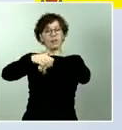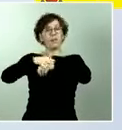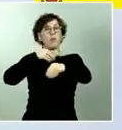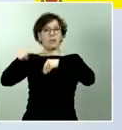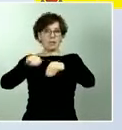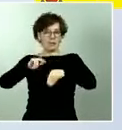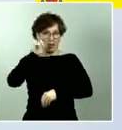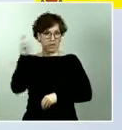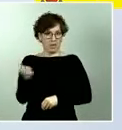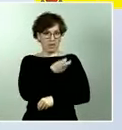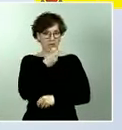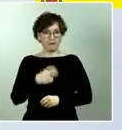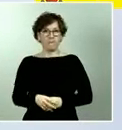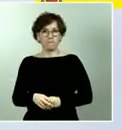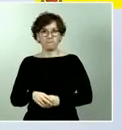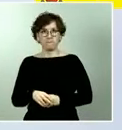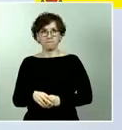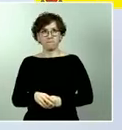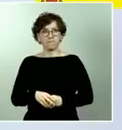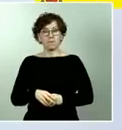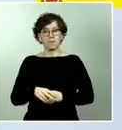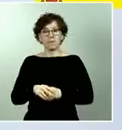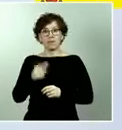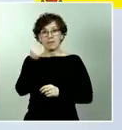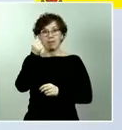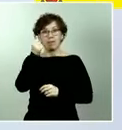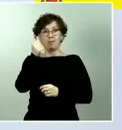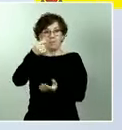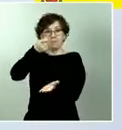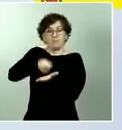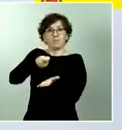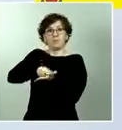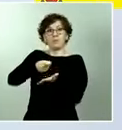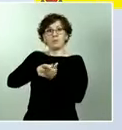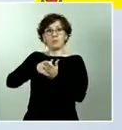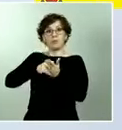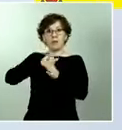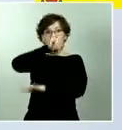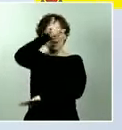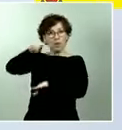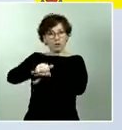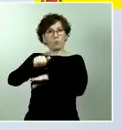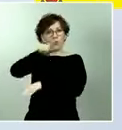asumiendo el coste de las tarifas aeroportuarias en este tipo de aeronaves.